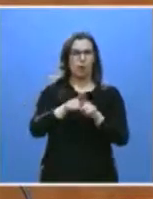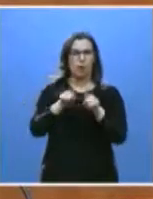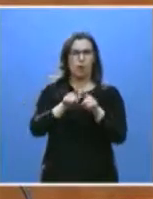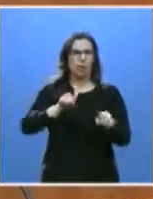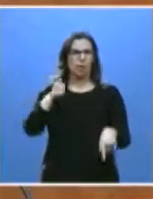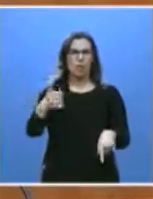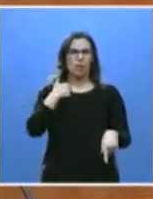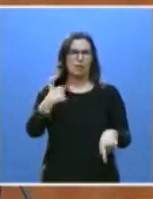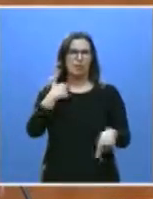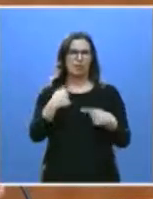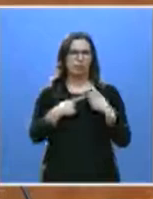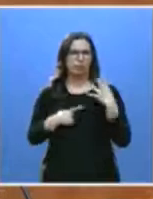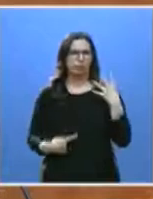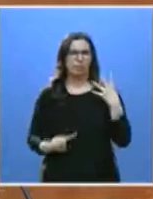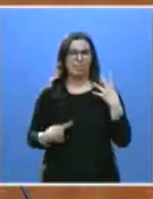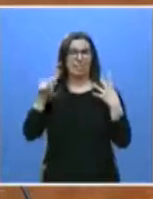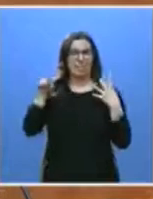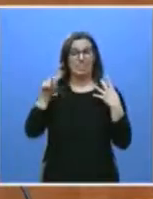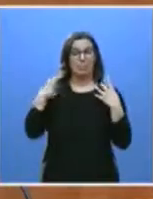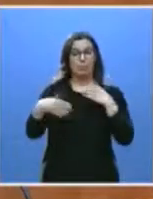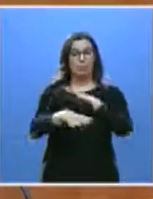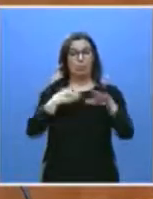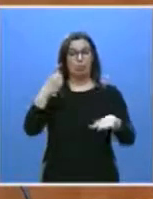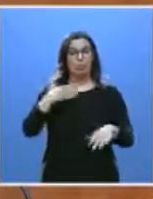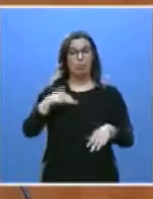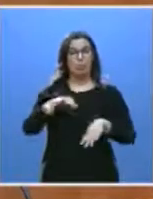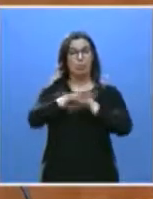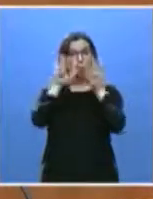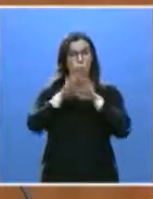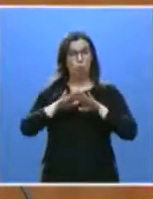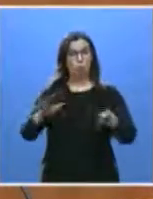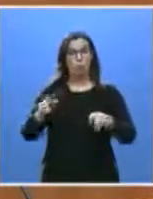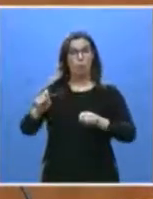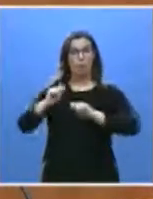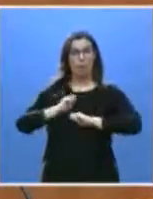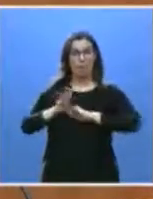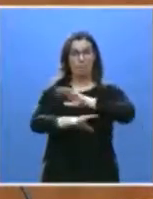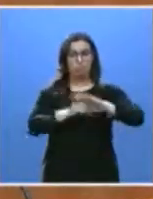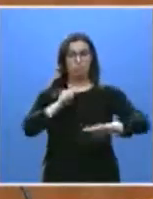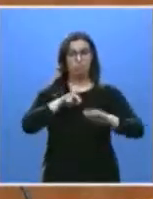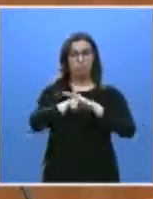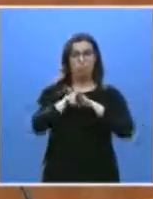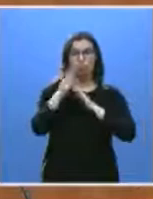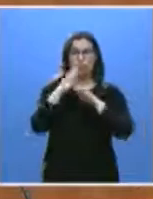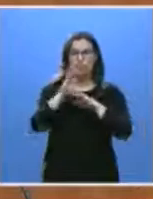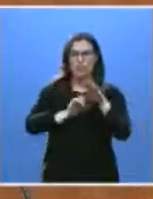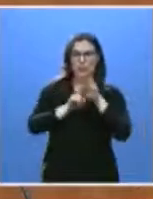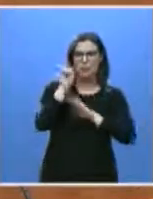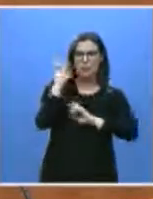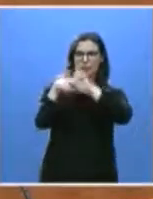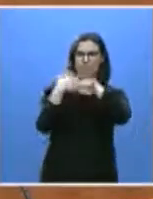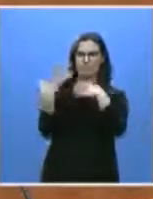demasiados. Este probablemente será el último, el último que nos permita disponer de los fondos y recursos para poder crecer y modernizarnos, para